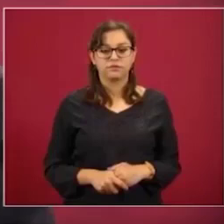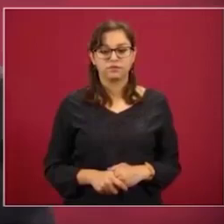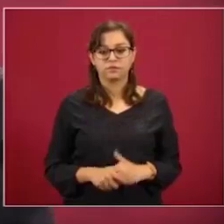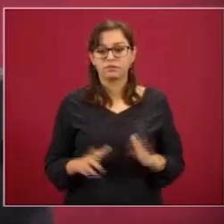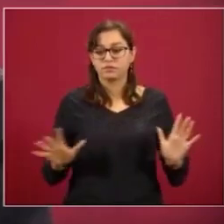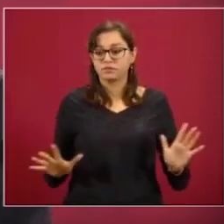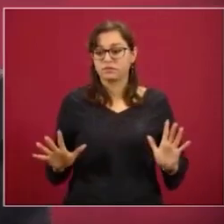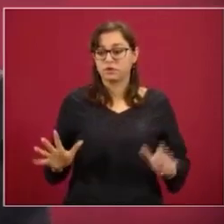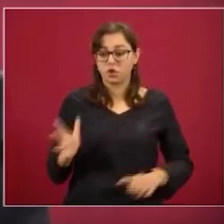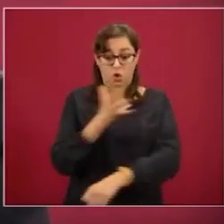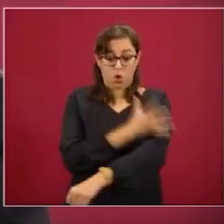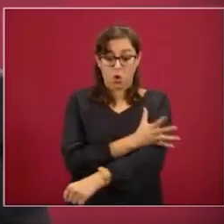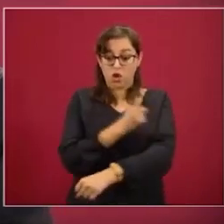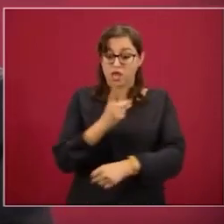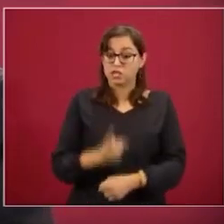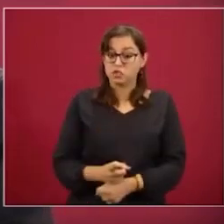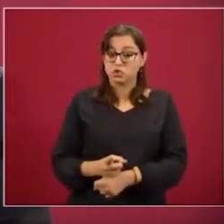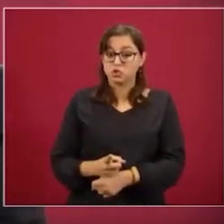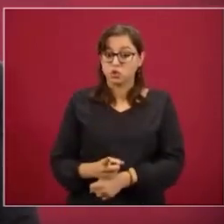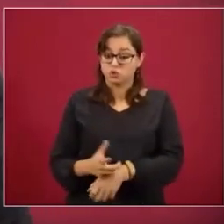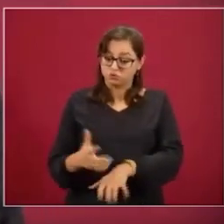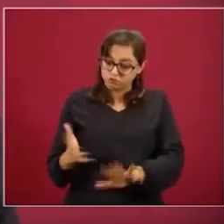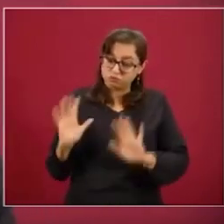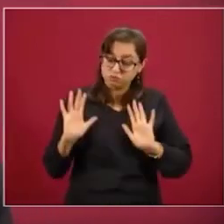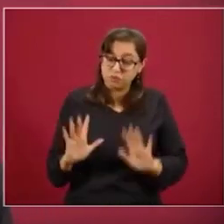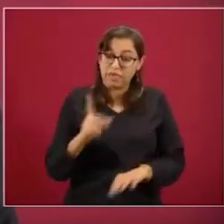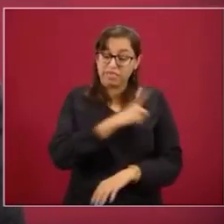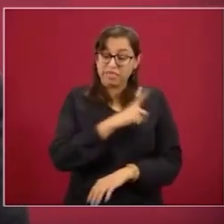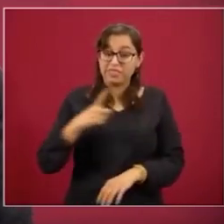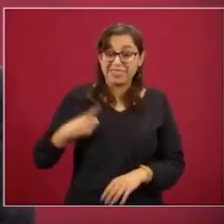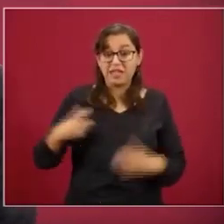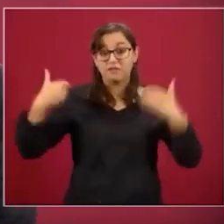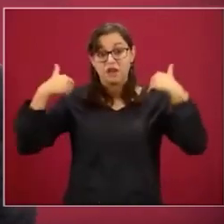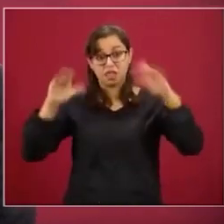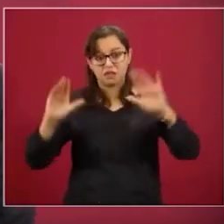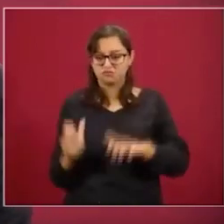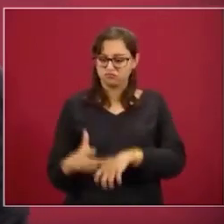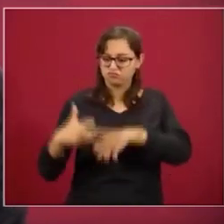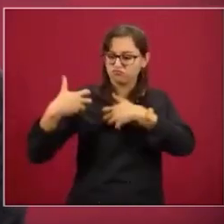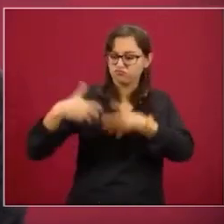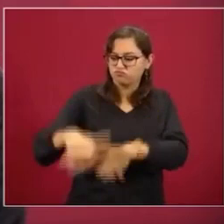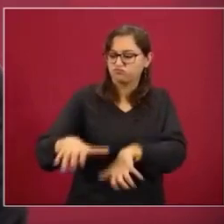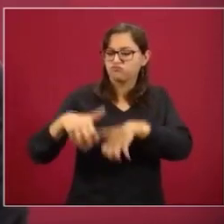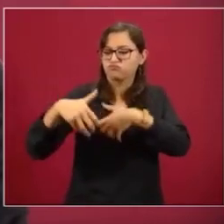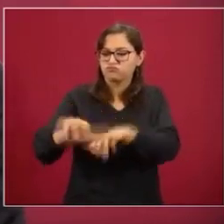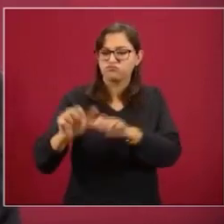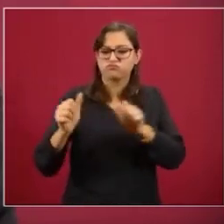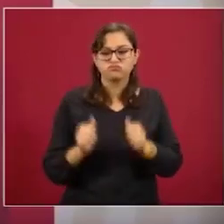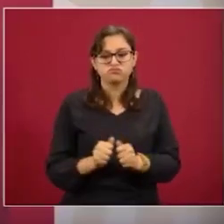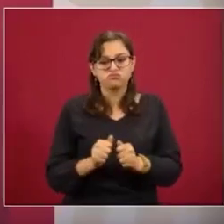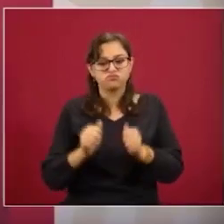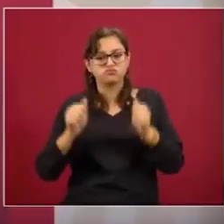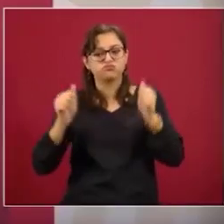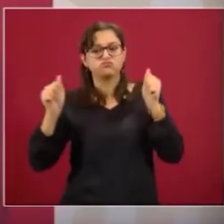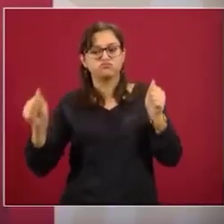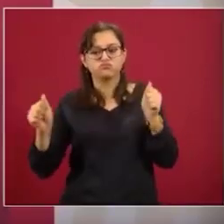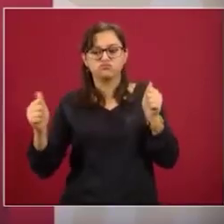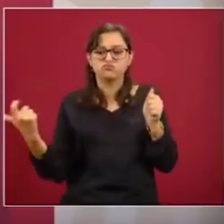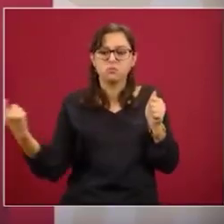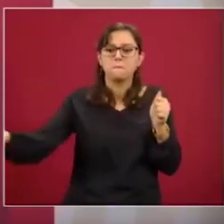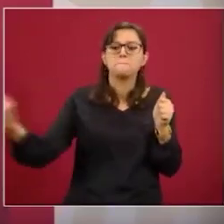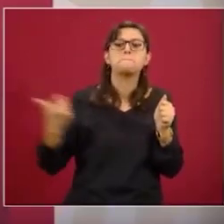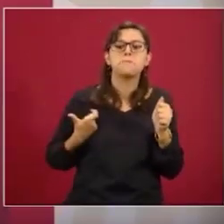pagada o manifestación apoyada. protesta financiada